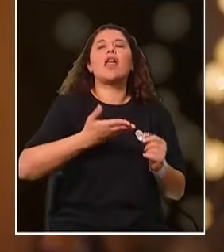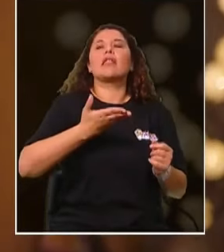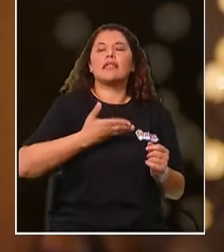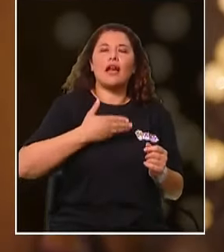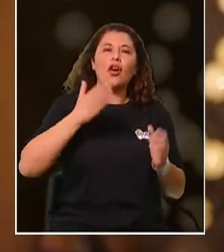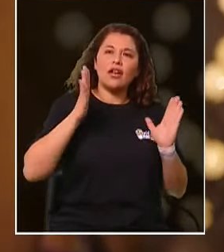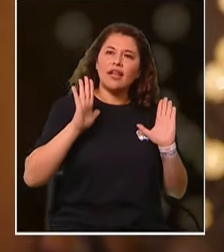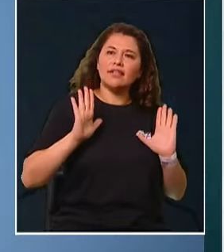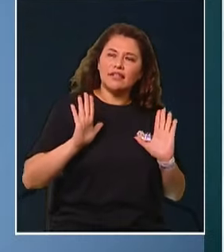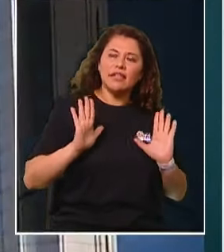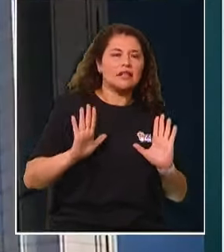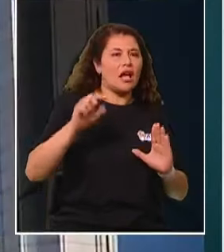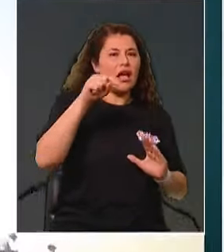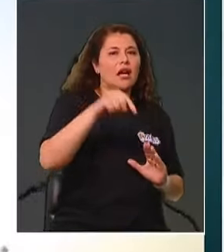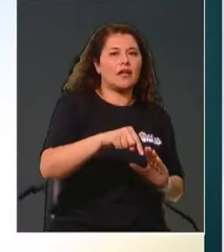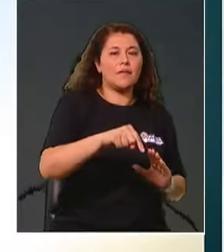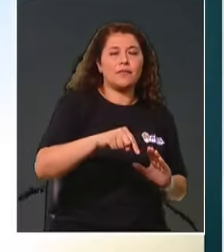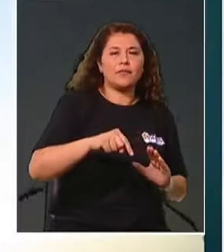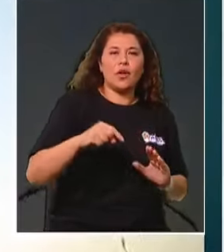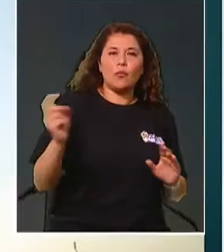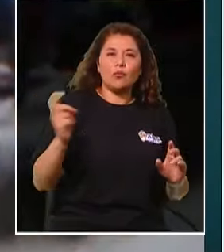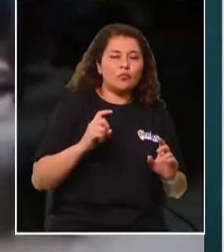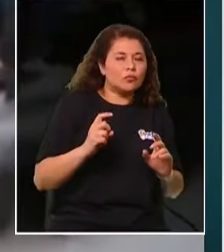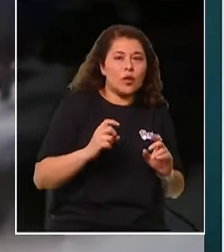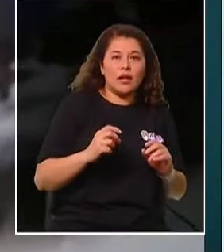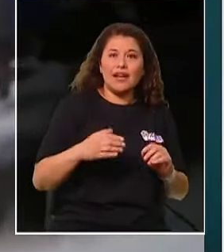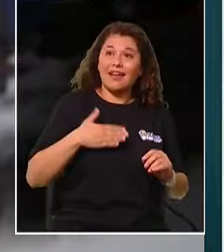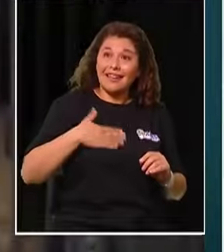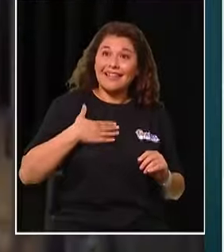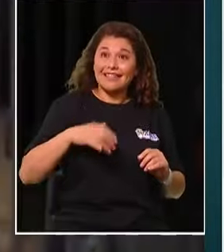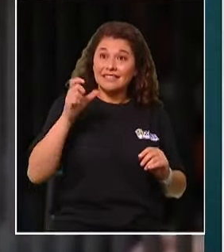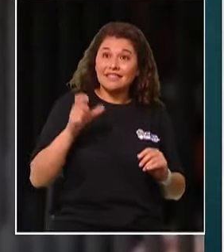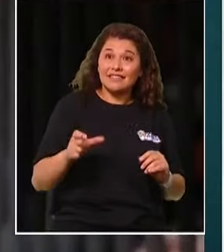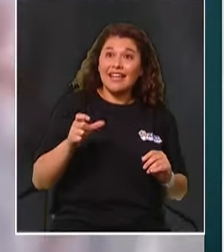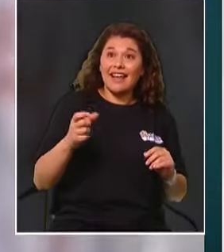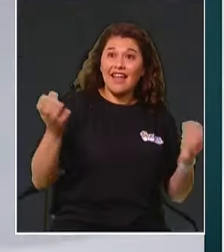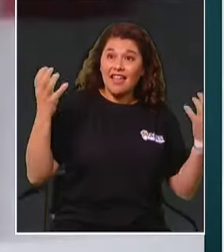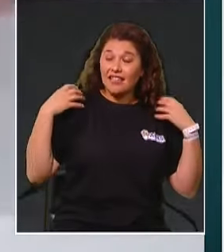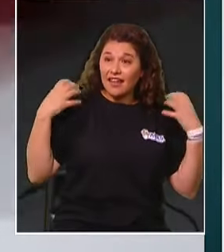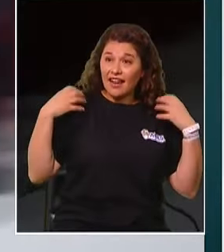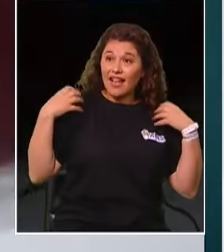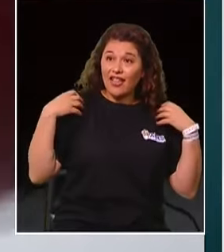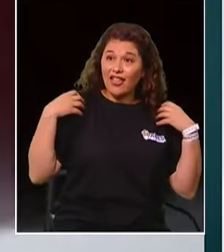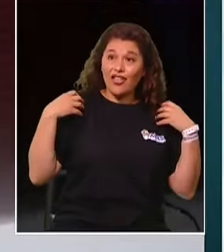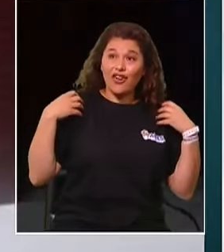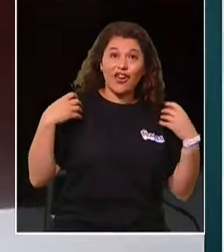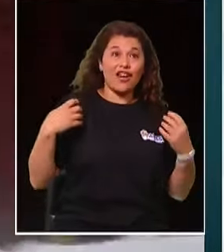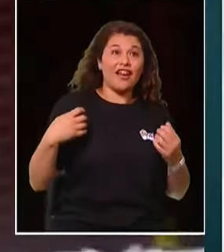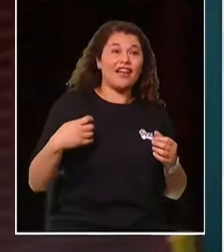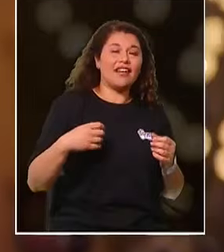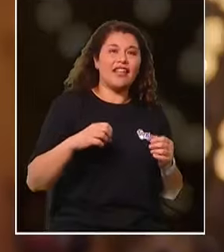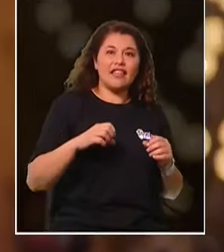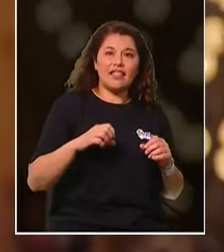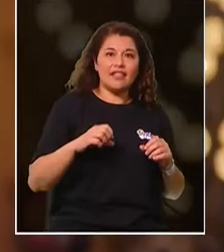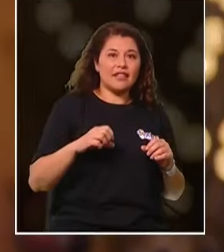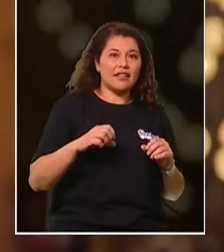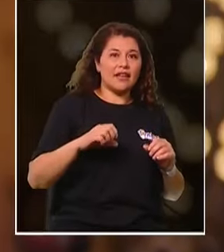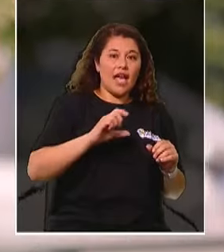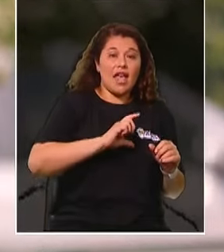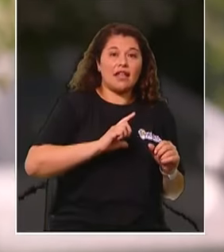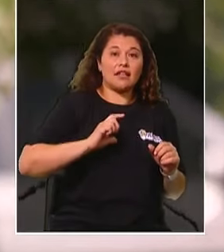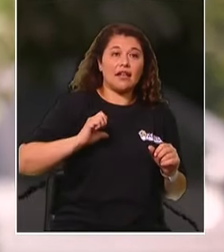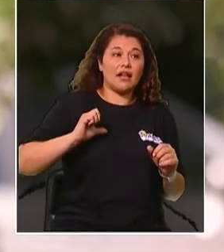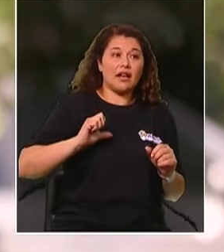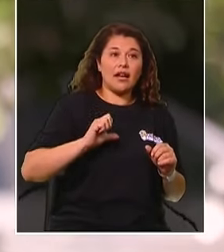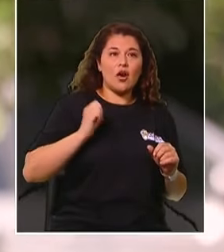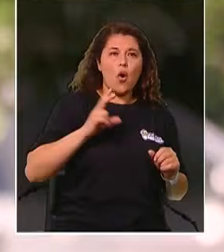tema que ven con mi hija y que te digan, oye, ¿querís ser el entrenador del equipo nacional que haga un mundial? Para mí es un premio y un orgullo enorme.